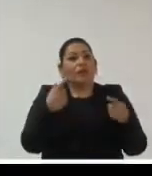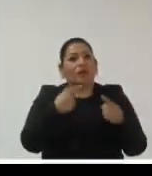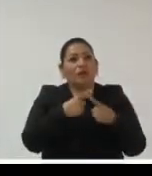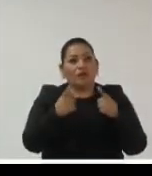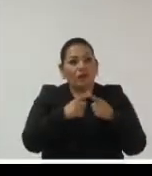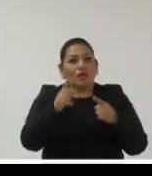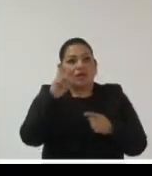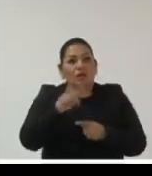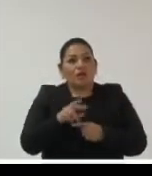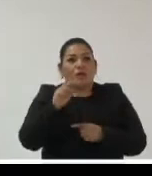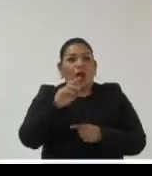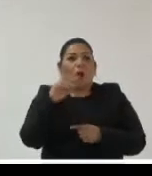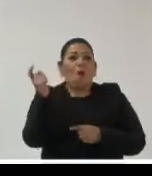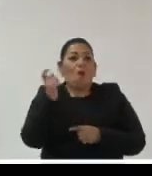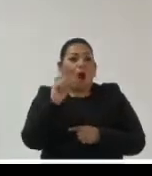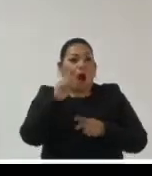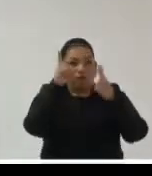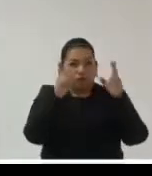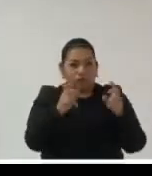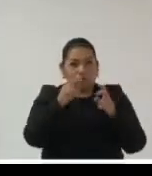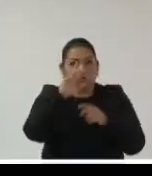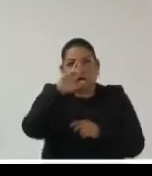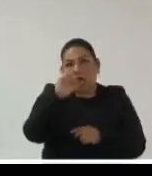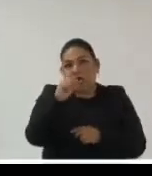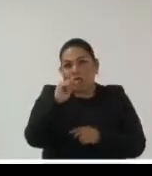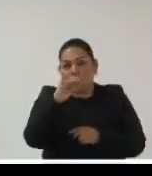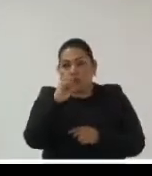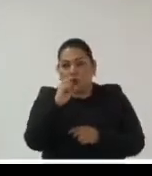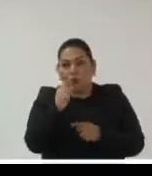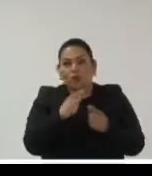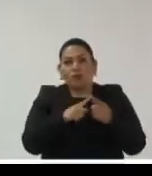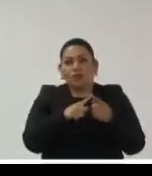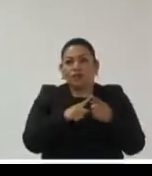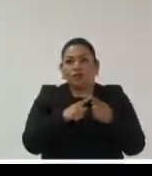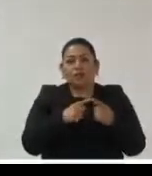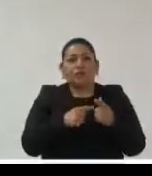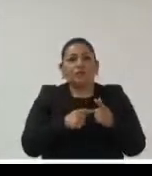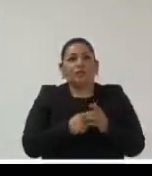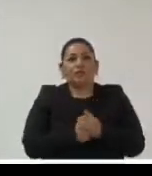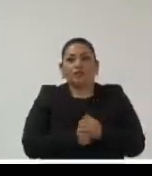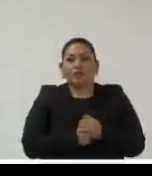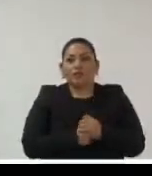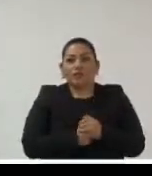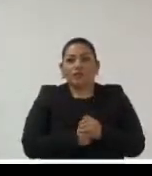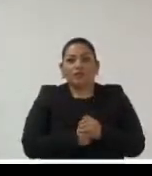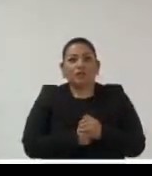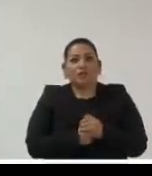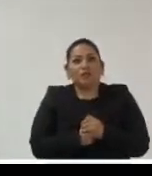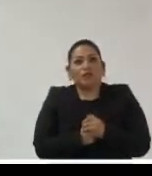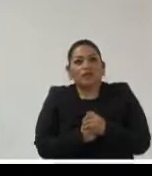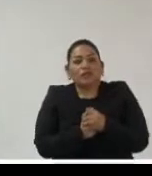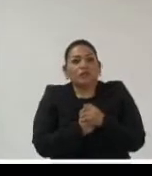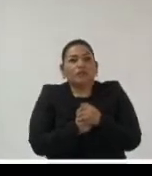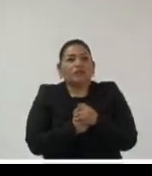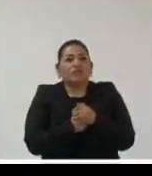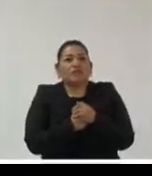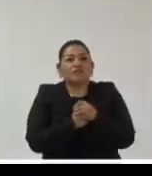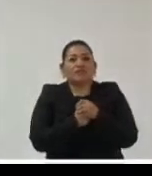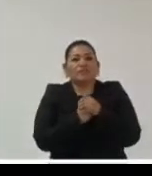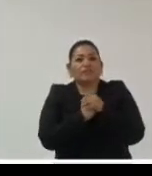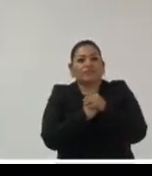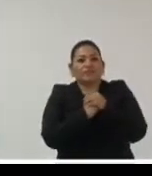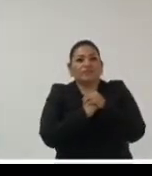evidentemente cuando estamos hablando de los desafíos a los que nos estamos enfrentando desde la archivística en la era digital